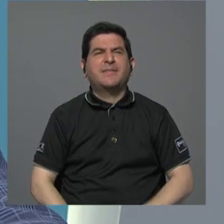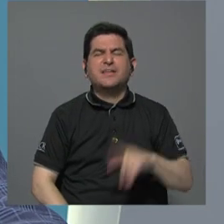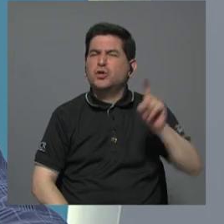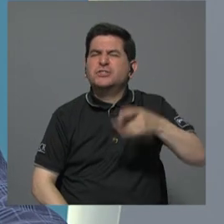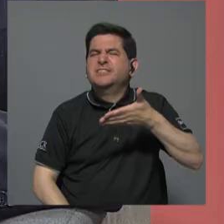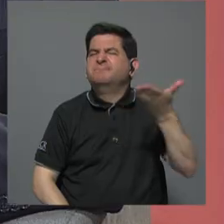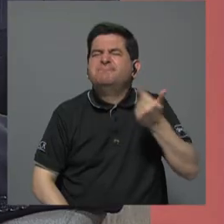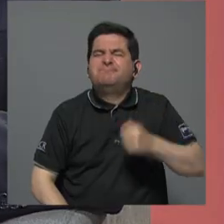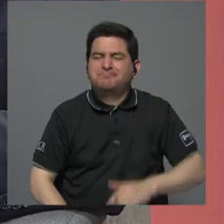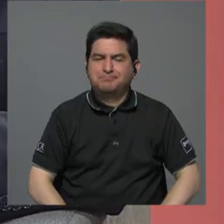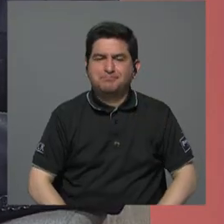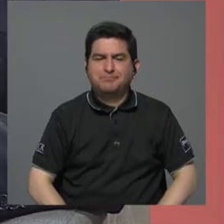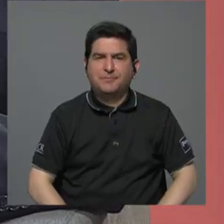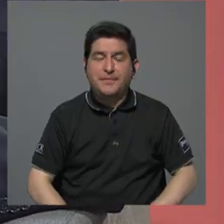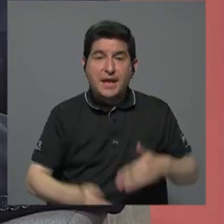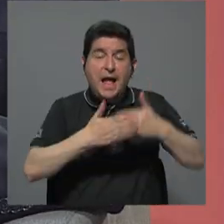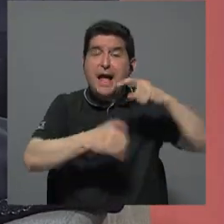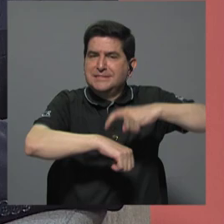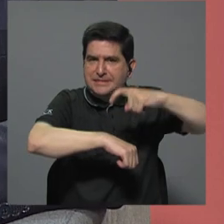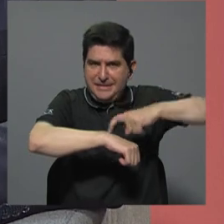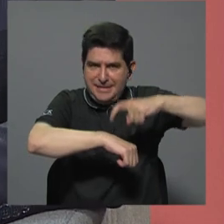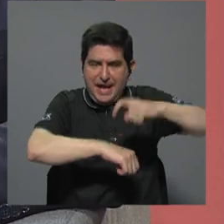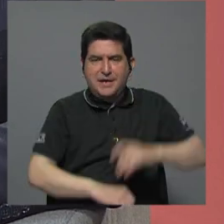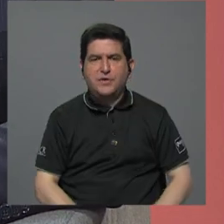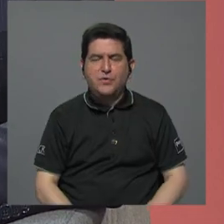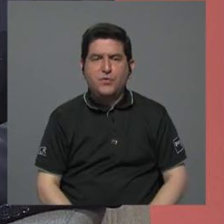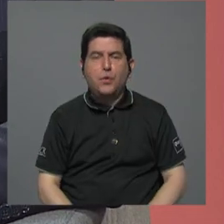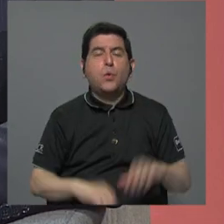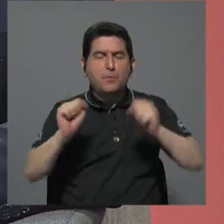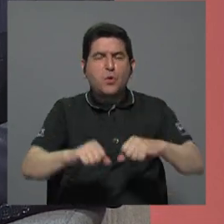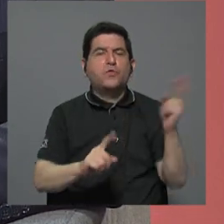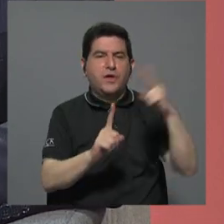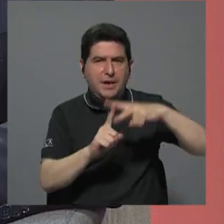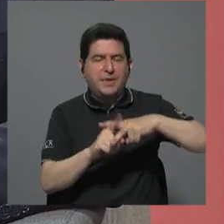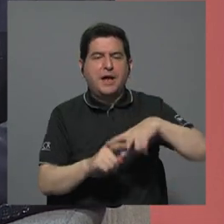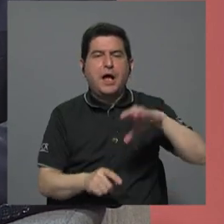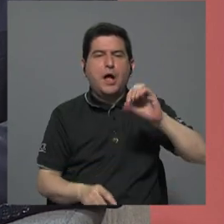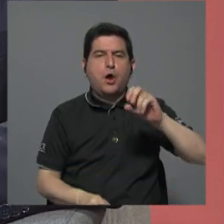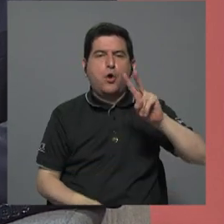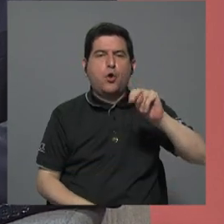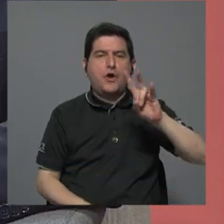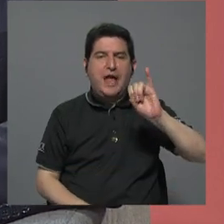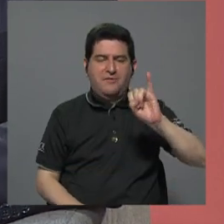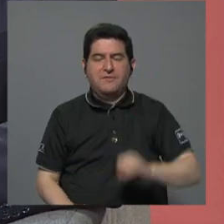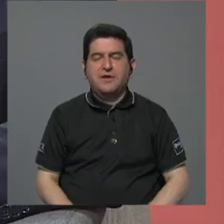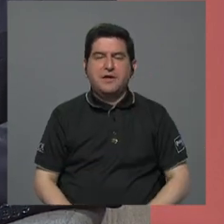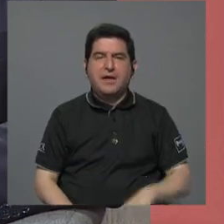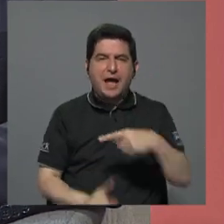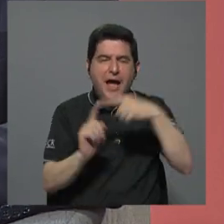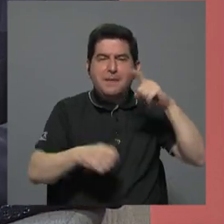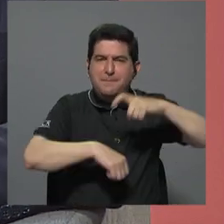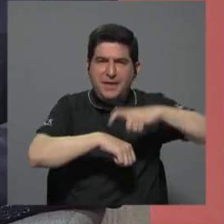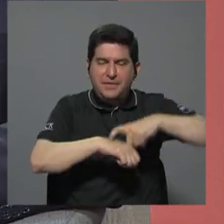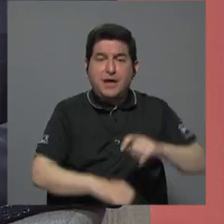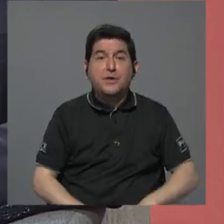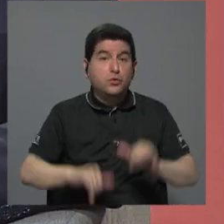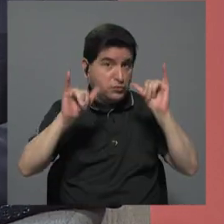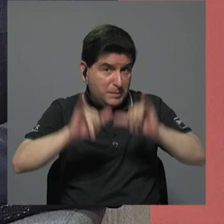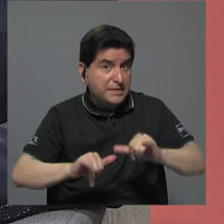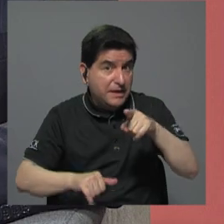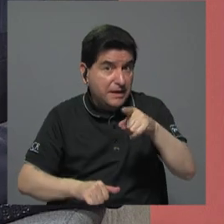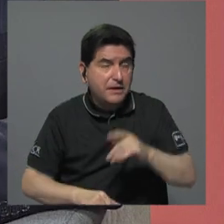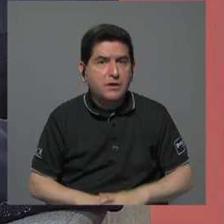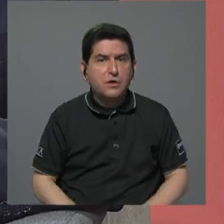necesita? A corto plazo se necesita hacer operativo el CONAVI. A mediano plazo se necesita... O sea, mantenerlo.